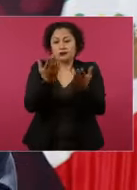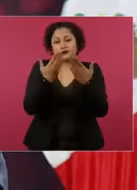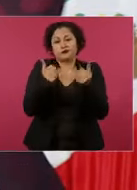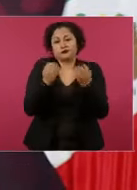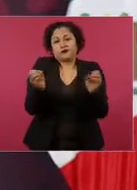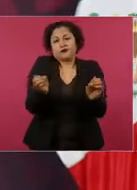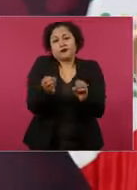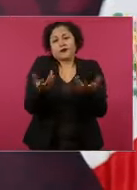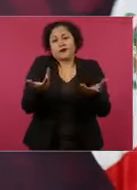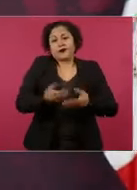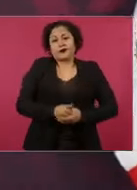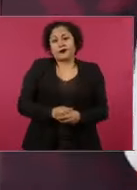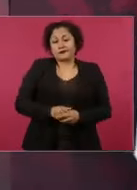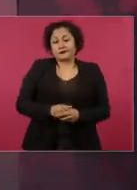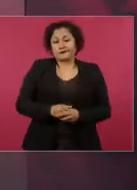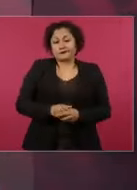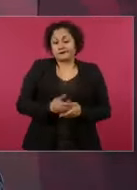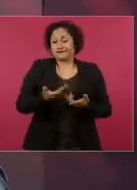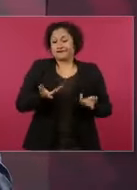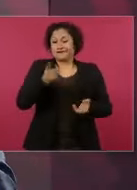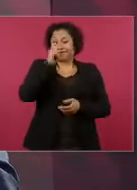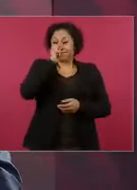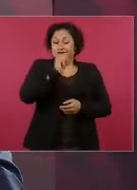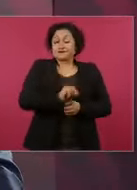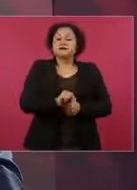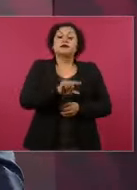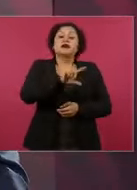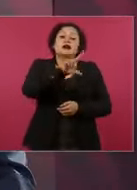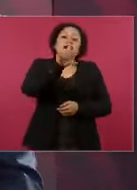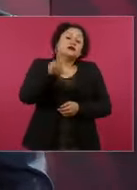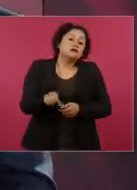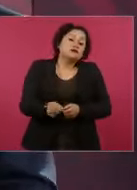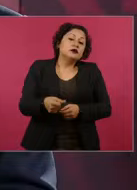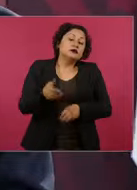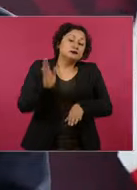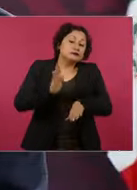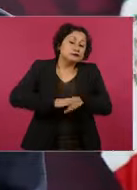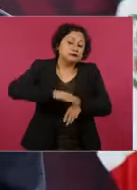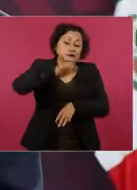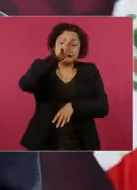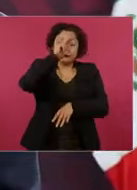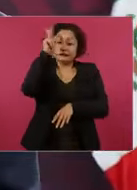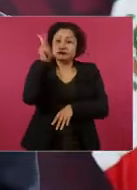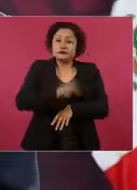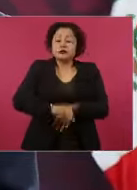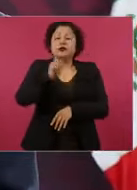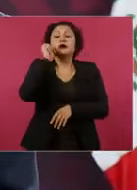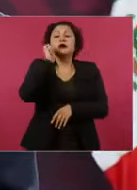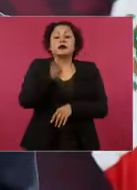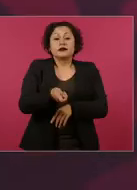pues no todos también los entendemos